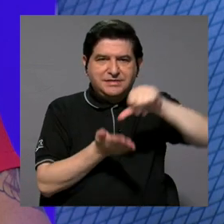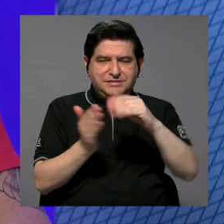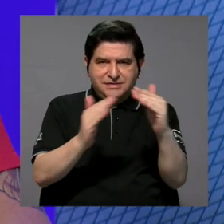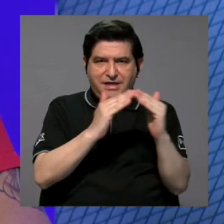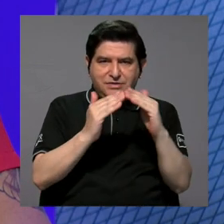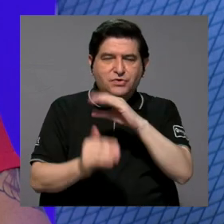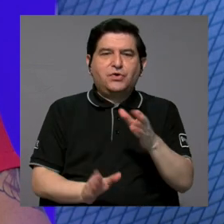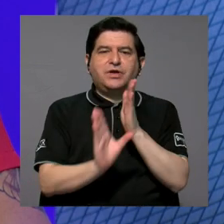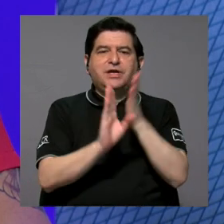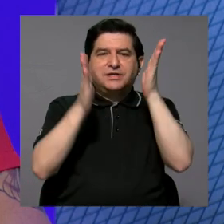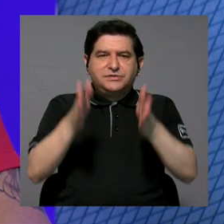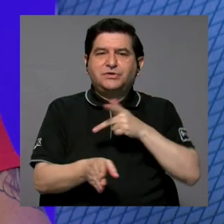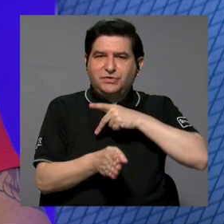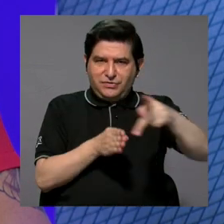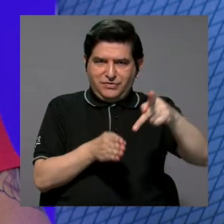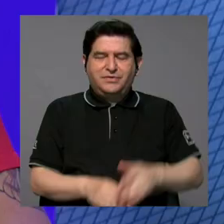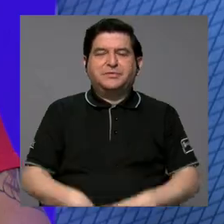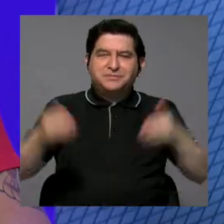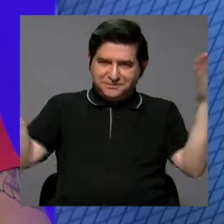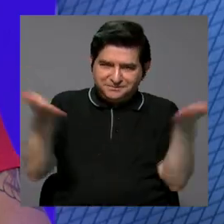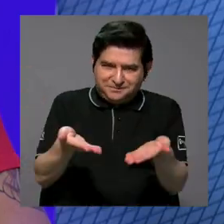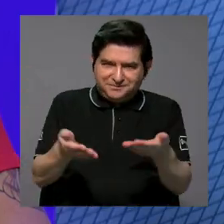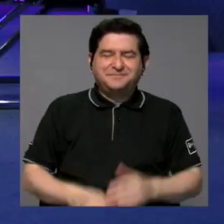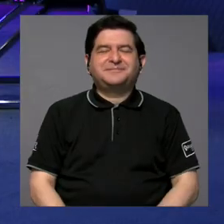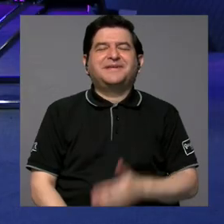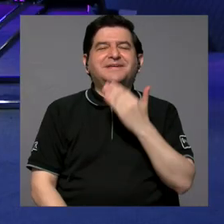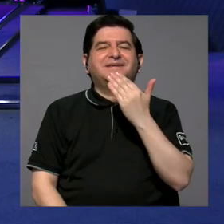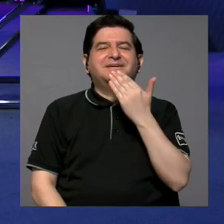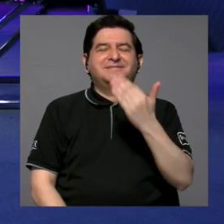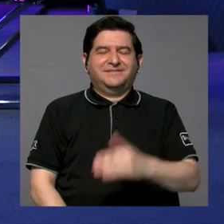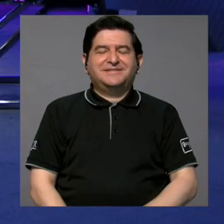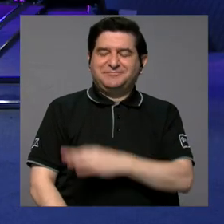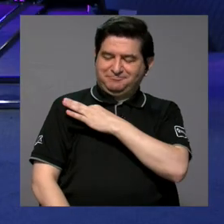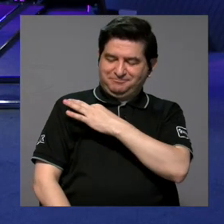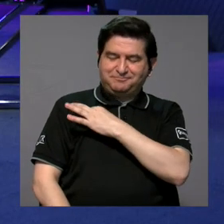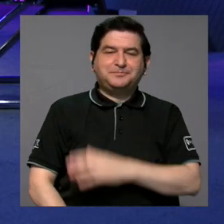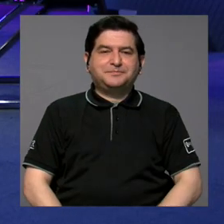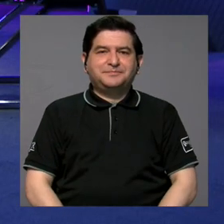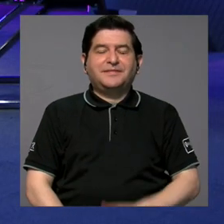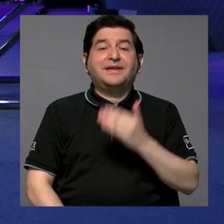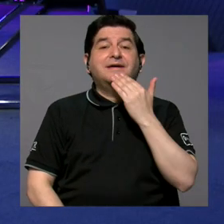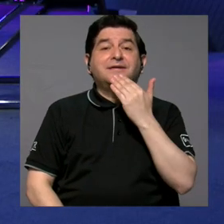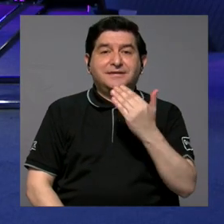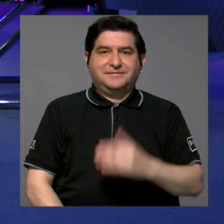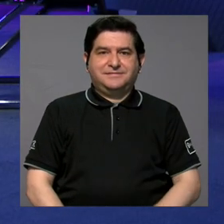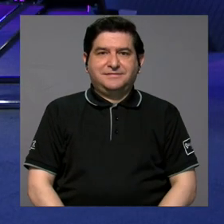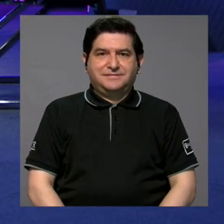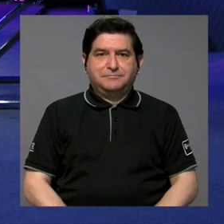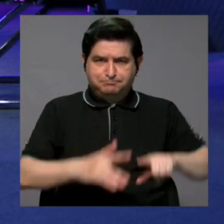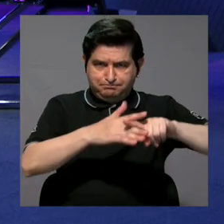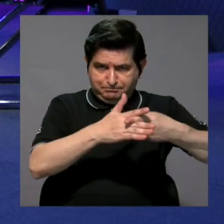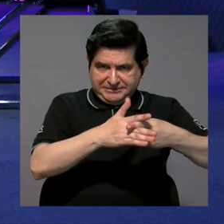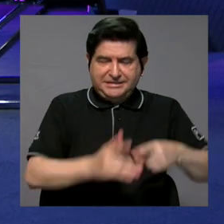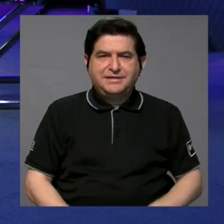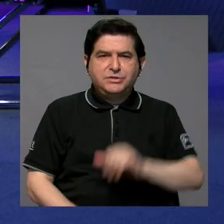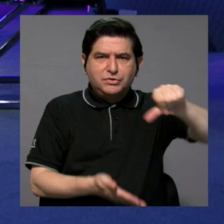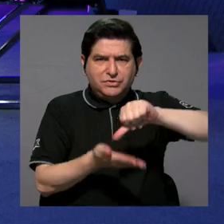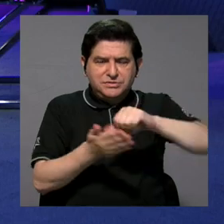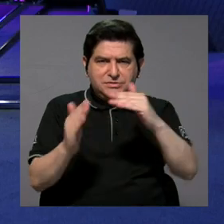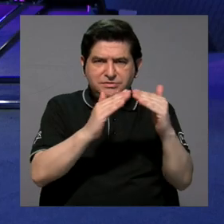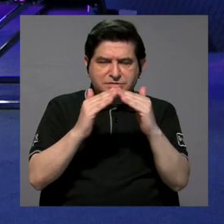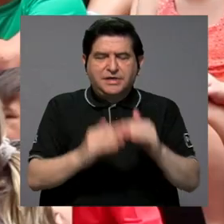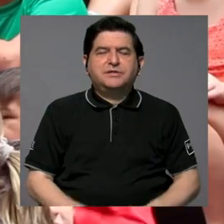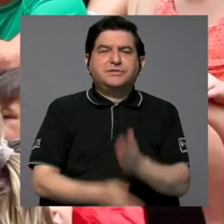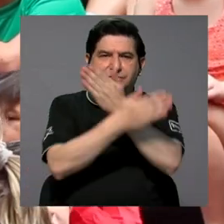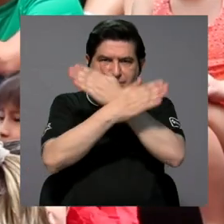Cívico y psicólogo de profesión. Bienvenidos. Muchas gracias por la invitación. Muchísimas gracias. Para comenzar, los Centros Cívicos